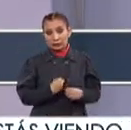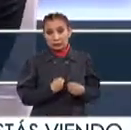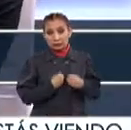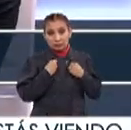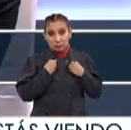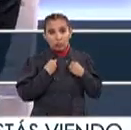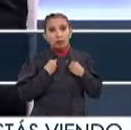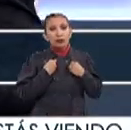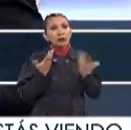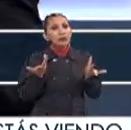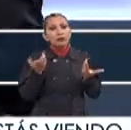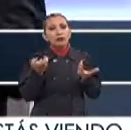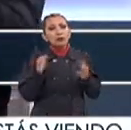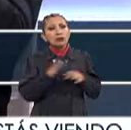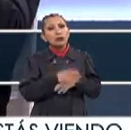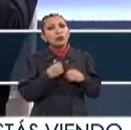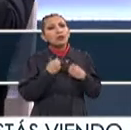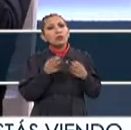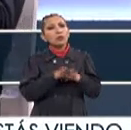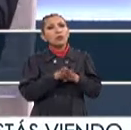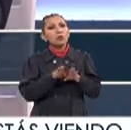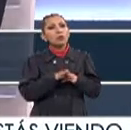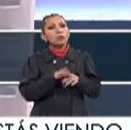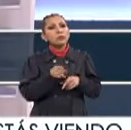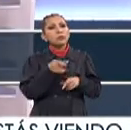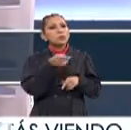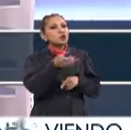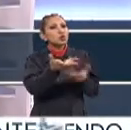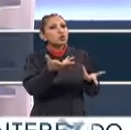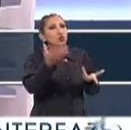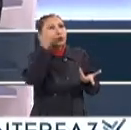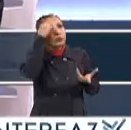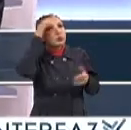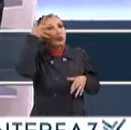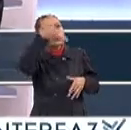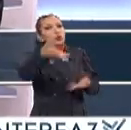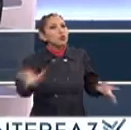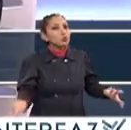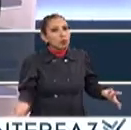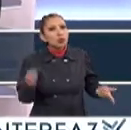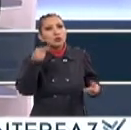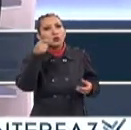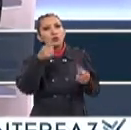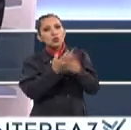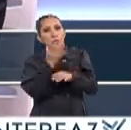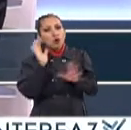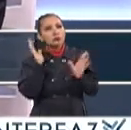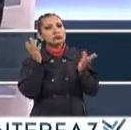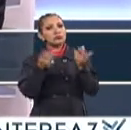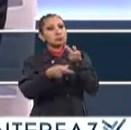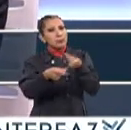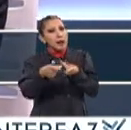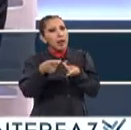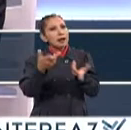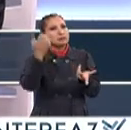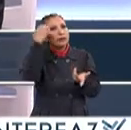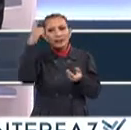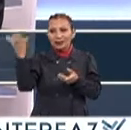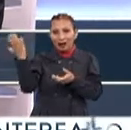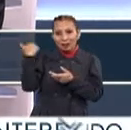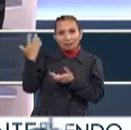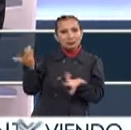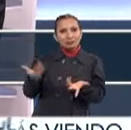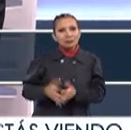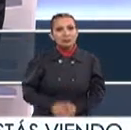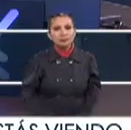Y Este cambio de vida Como Lo asimilas Hacia el futuro ¿Cuáles son tus nuevas proyecciones A partir de esa experiencia académica? Bueno